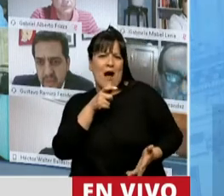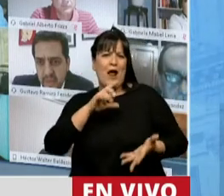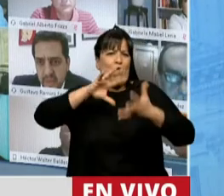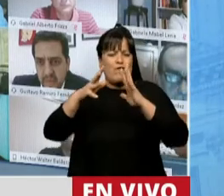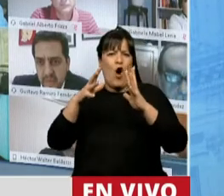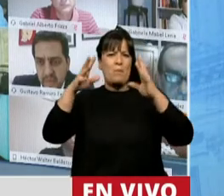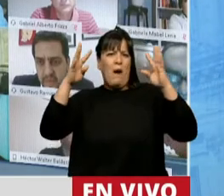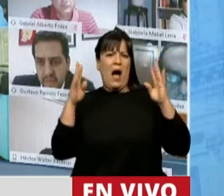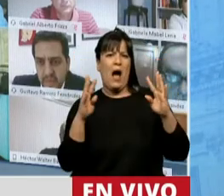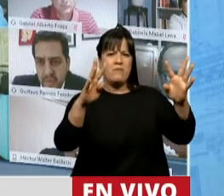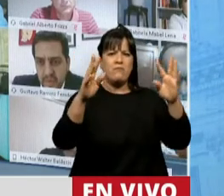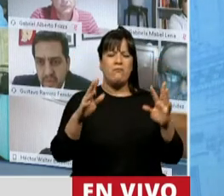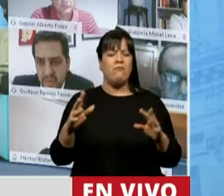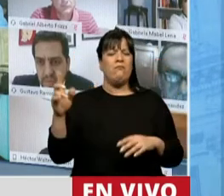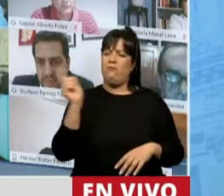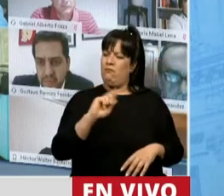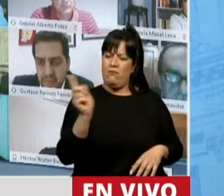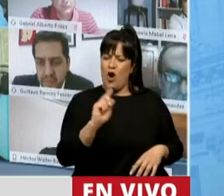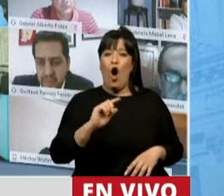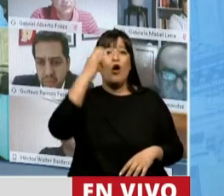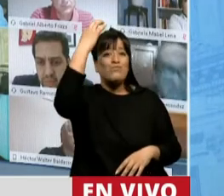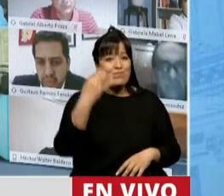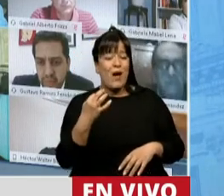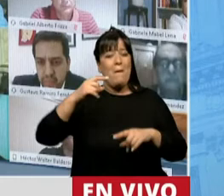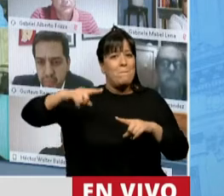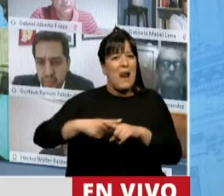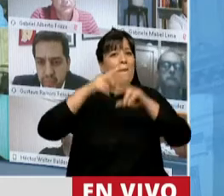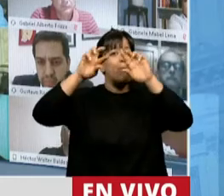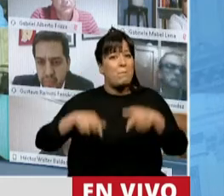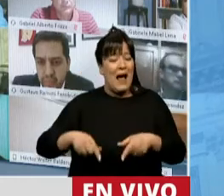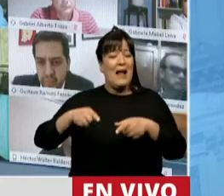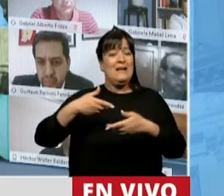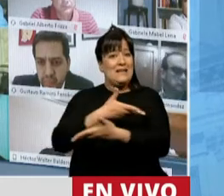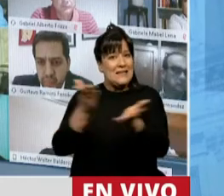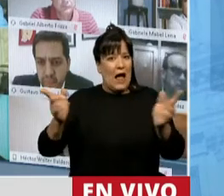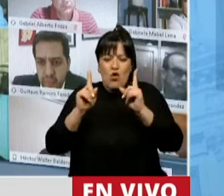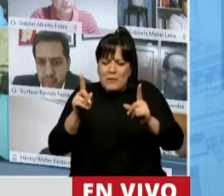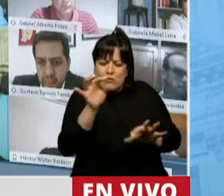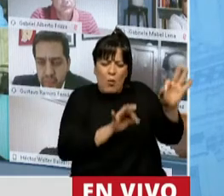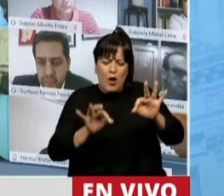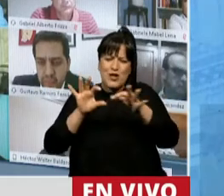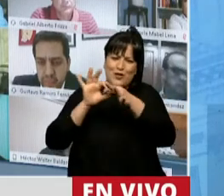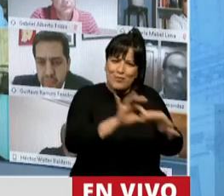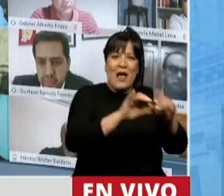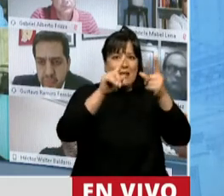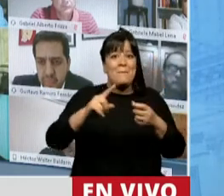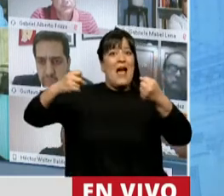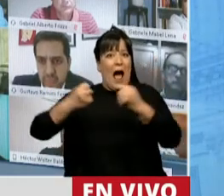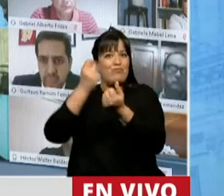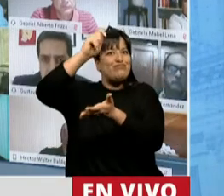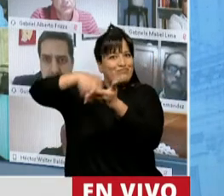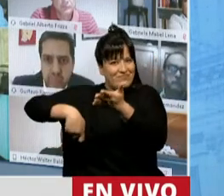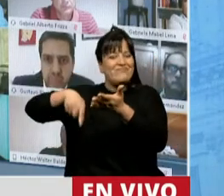verticales, señora Presidenta. Políticas de Estado van a haber en estos proyectos, en estas ratificaciones, que